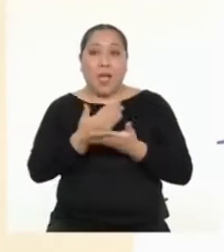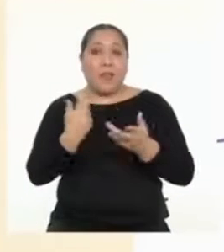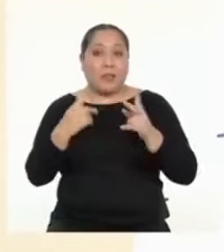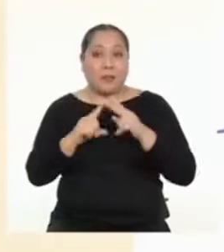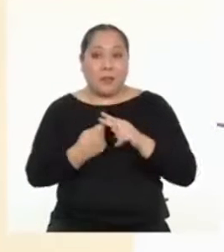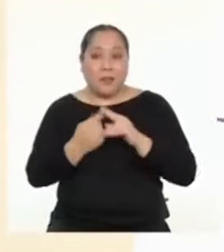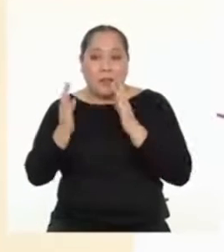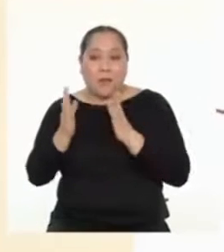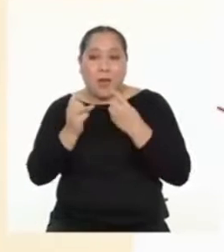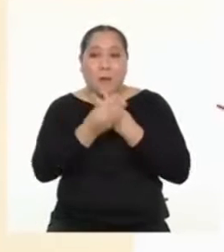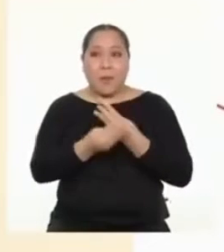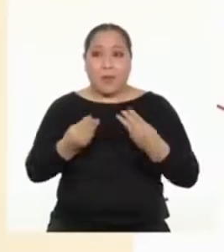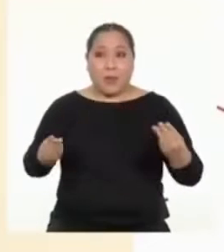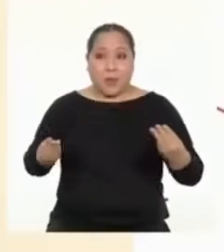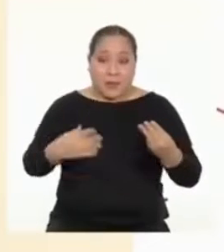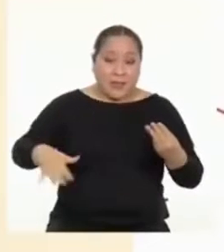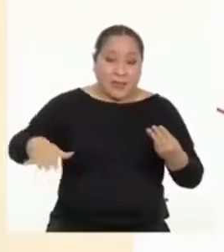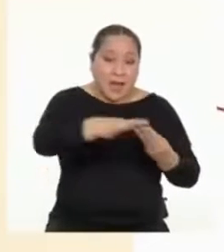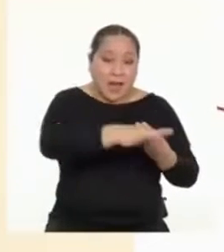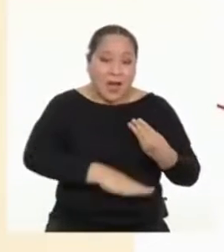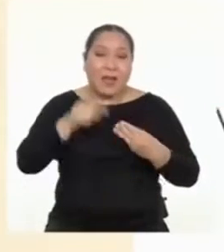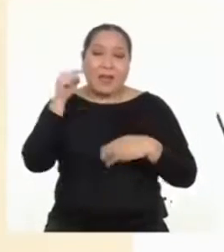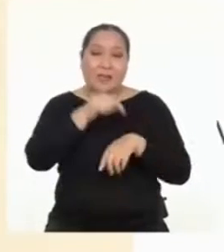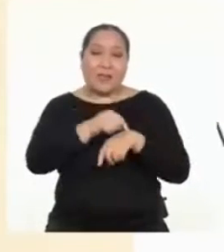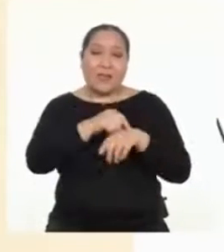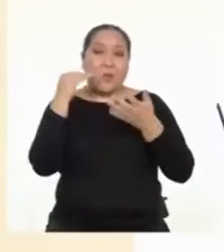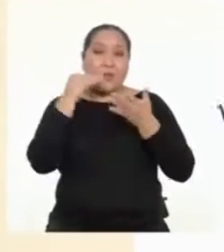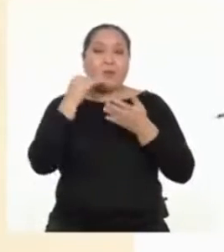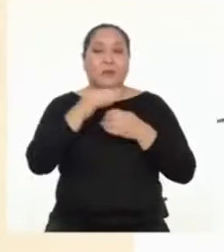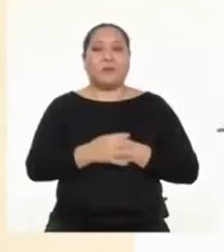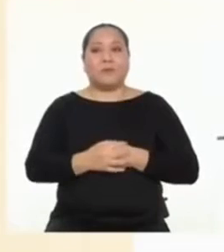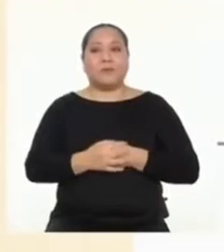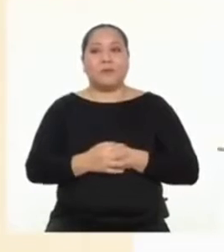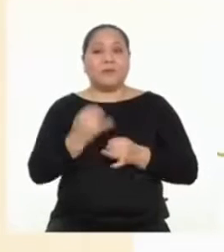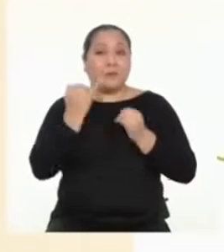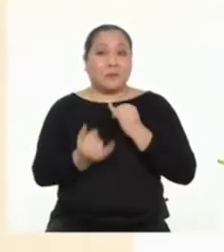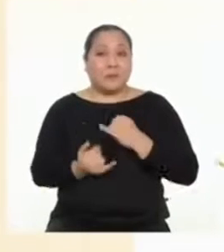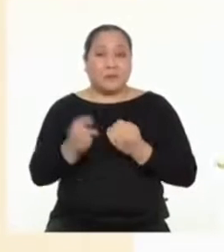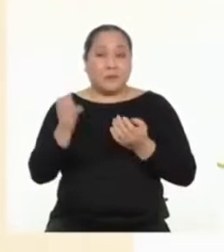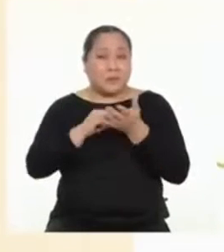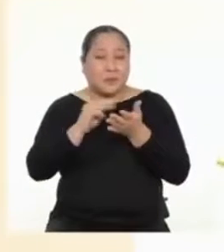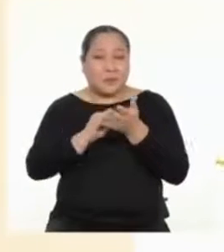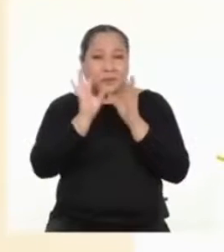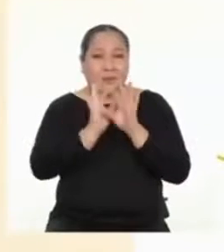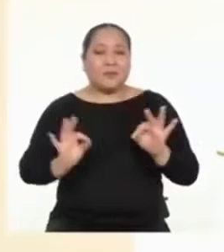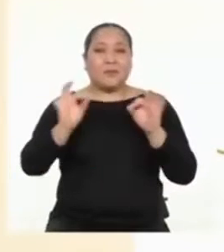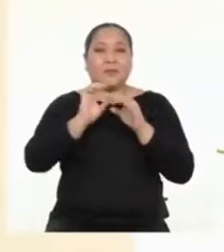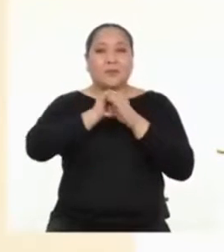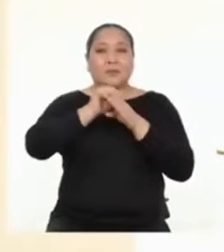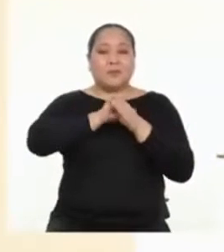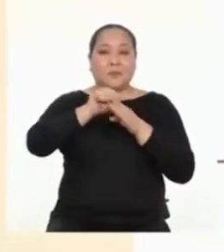empezar, preparen sus materiales y téngalos a la mano durante su hora de estudio. Y por último, lo más importante,